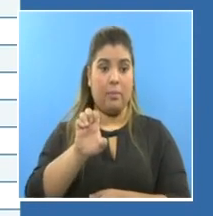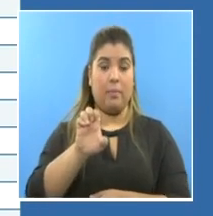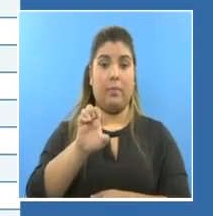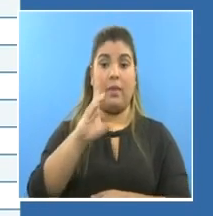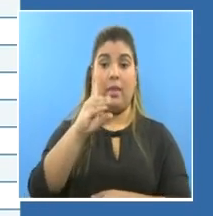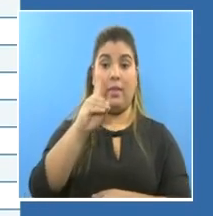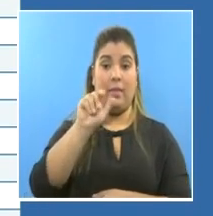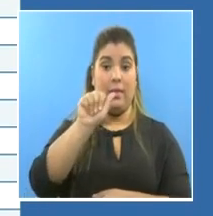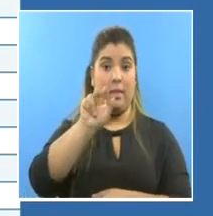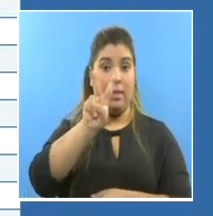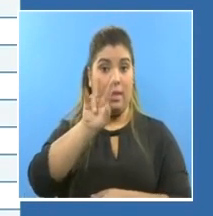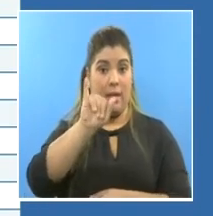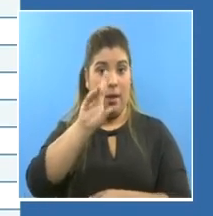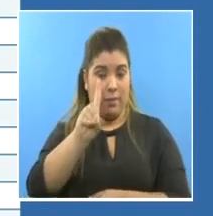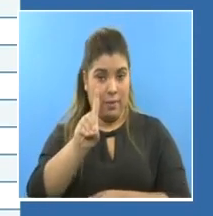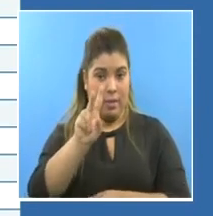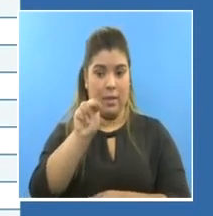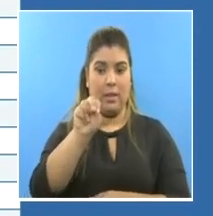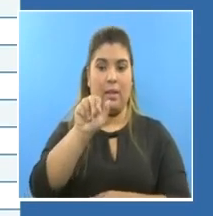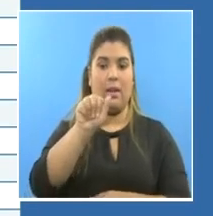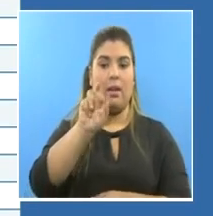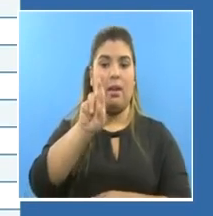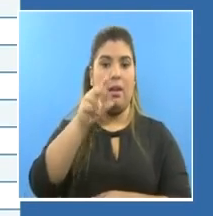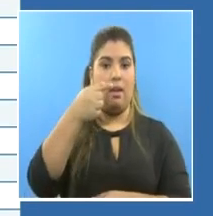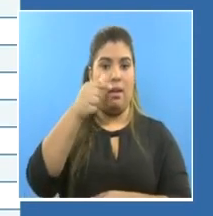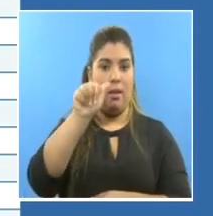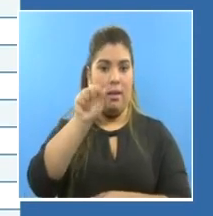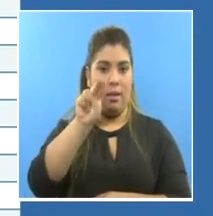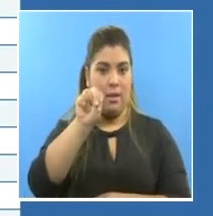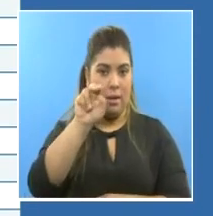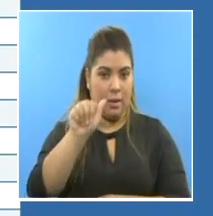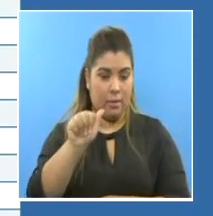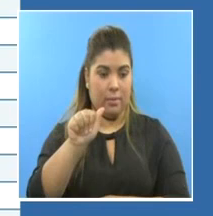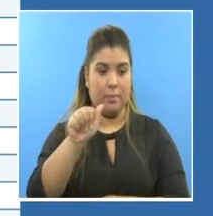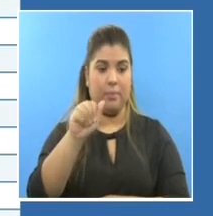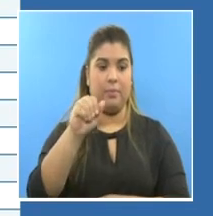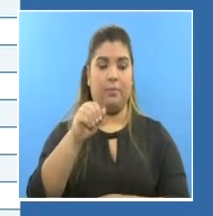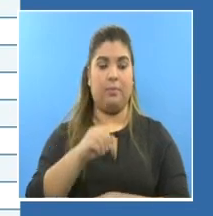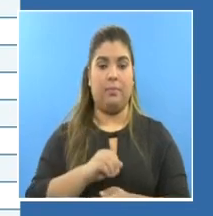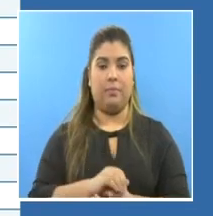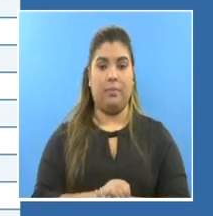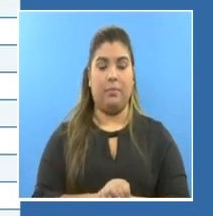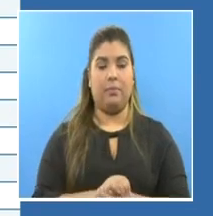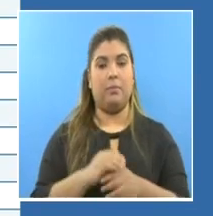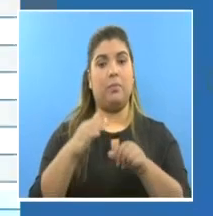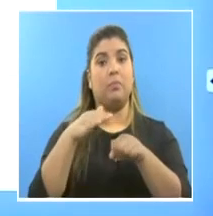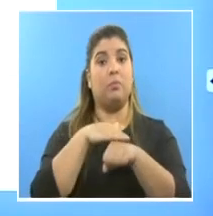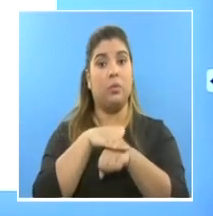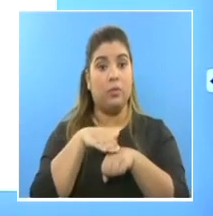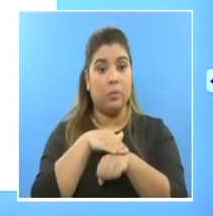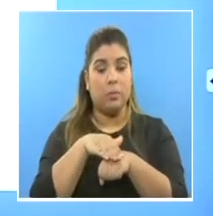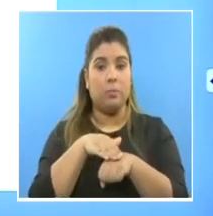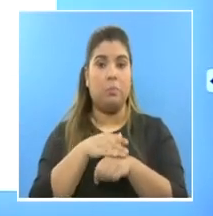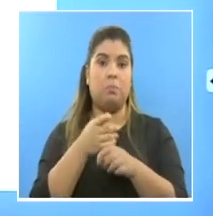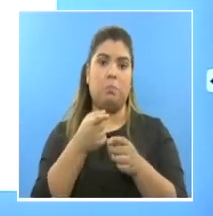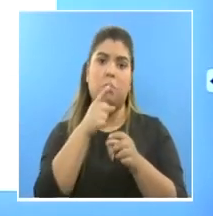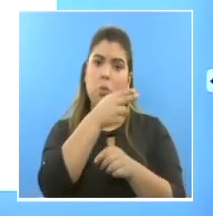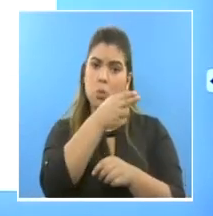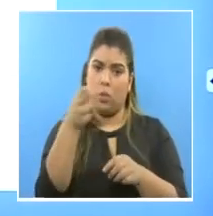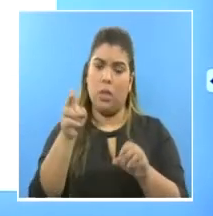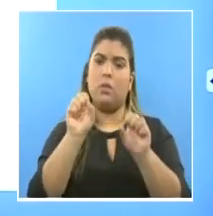Enarganá, Canquintú, los invito a que puedan